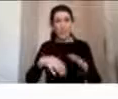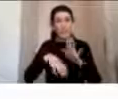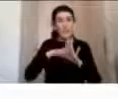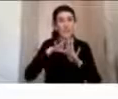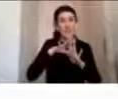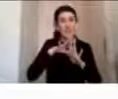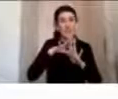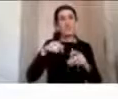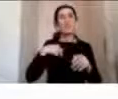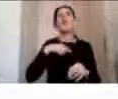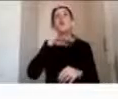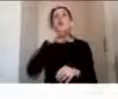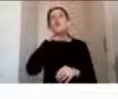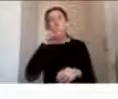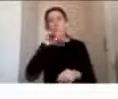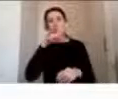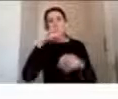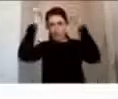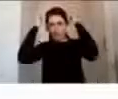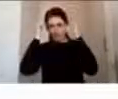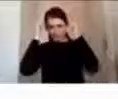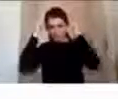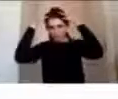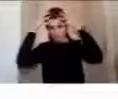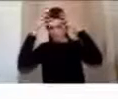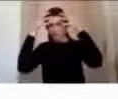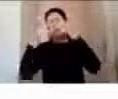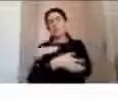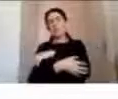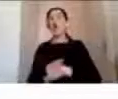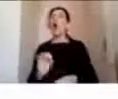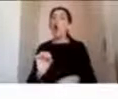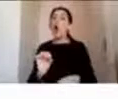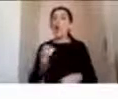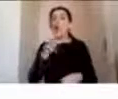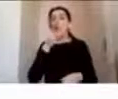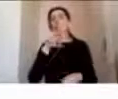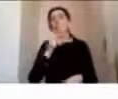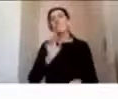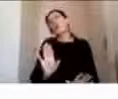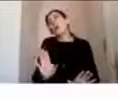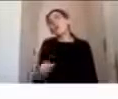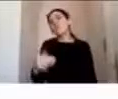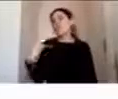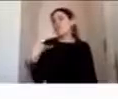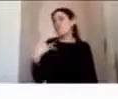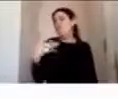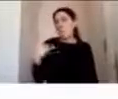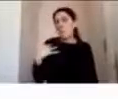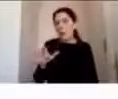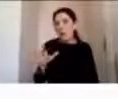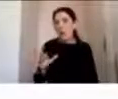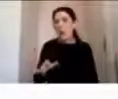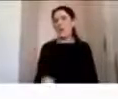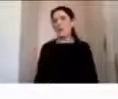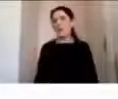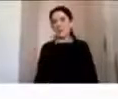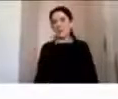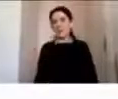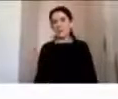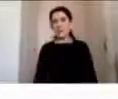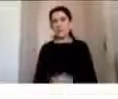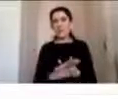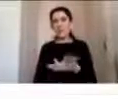o de relativizar las situaciones de peligro, y decir, no sé, con cualquier frase, que nos haga sentir un poco mejor, como la